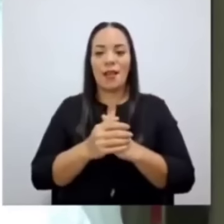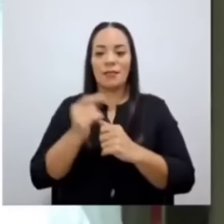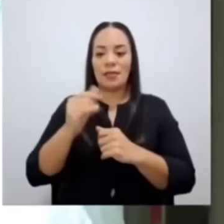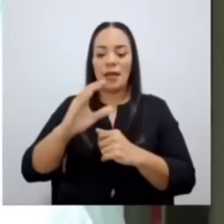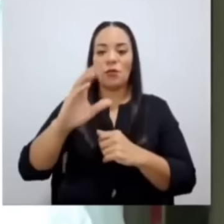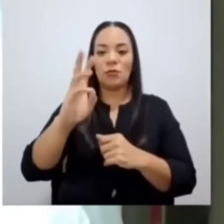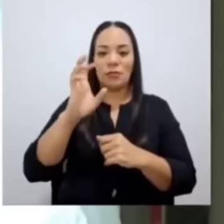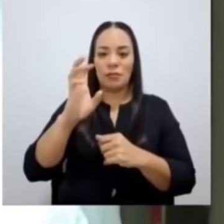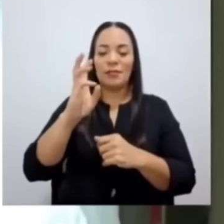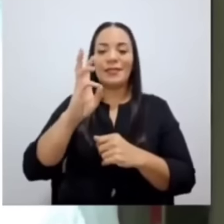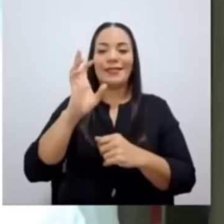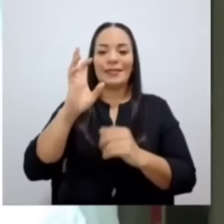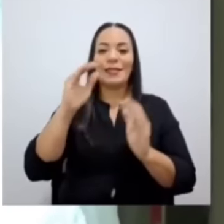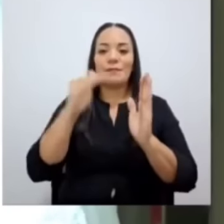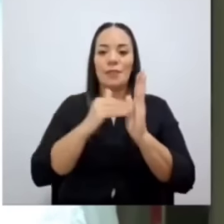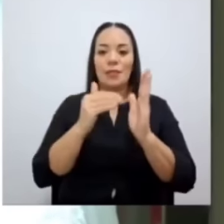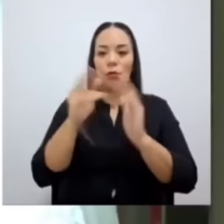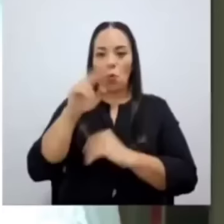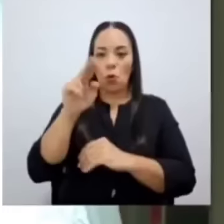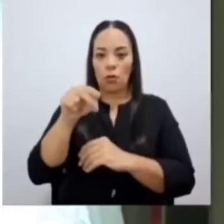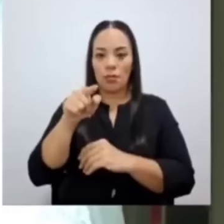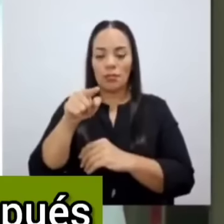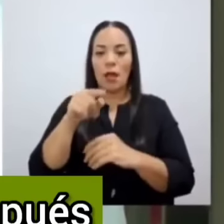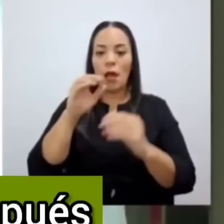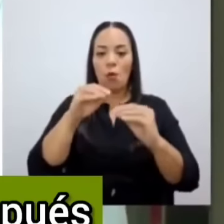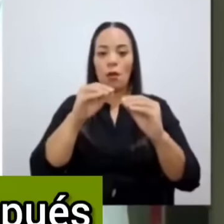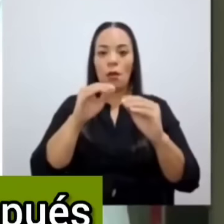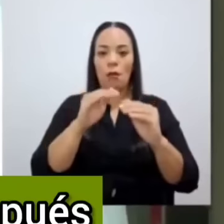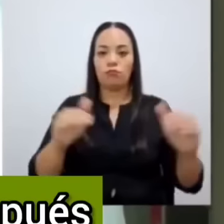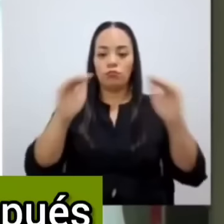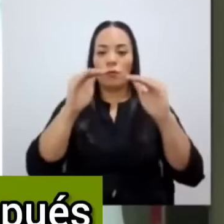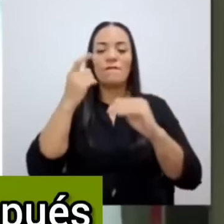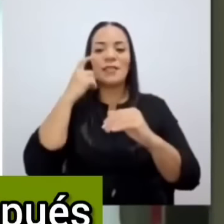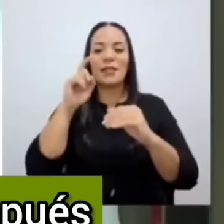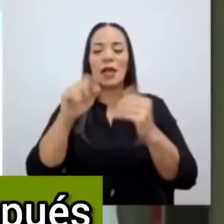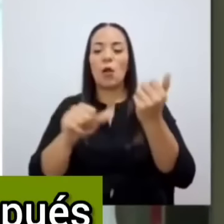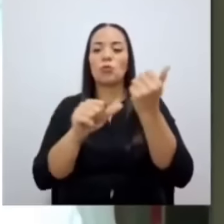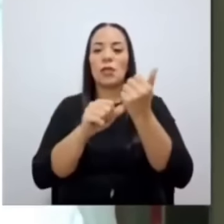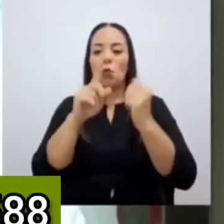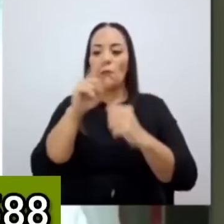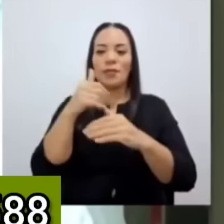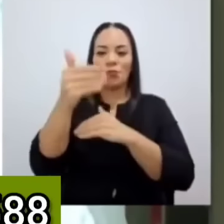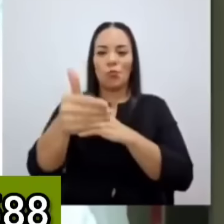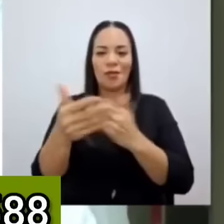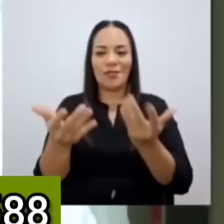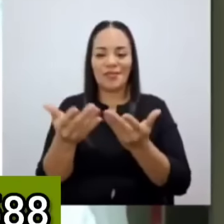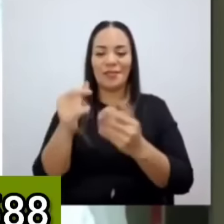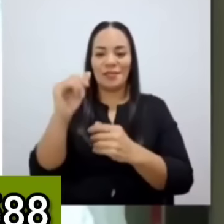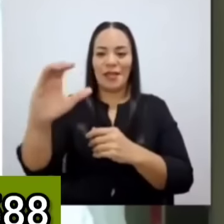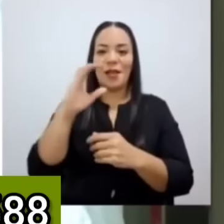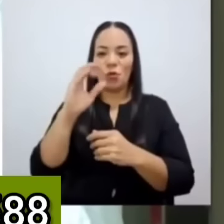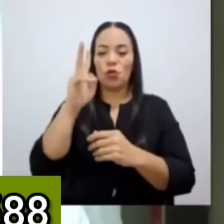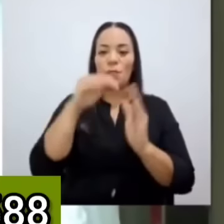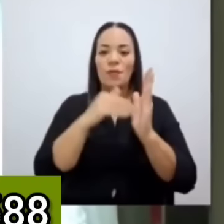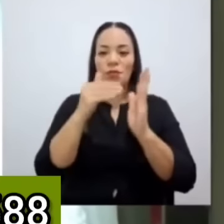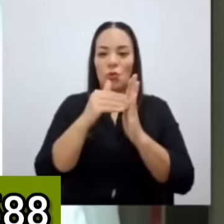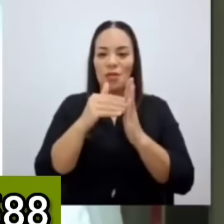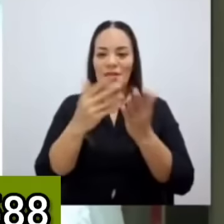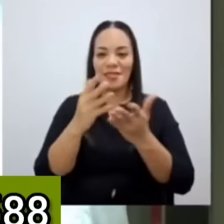666 mil colones, a ser nombrada como fiscal auxiliar, tan solo un mes después, y de devengar un salario de 2 millones